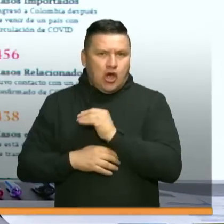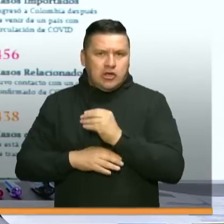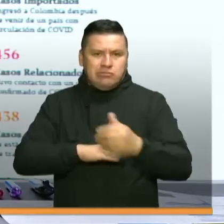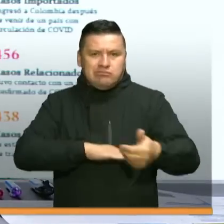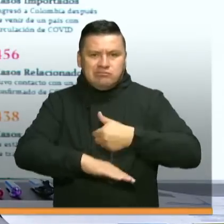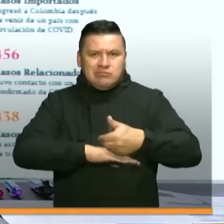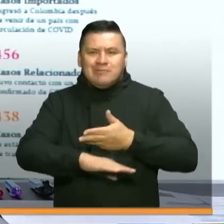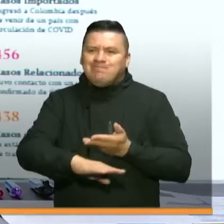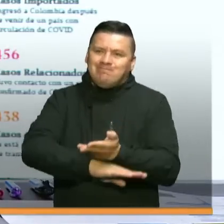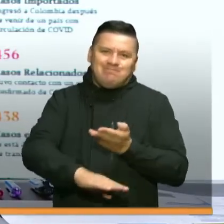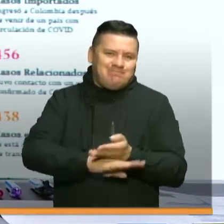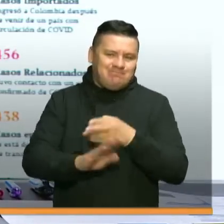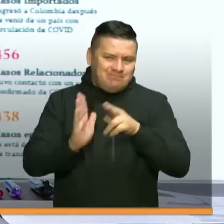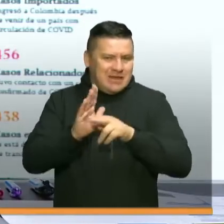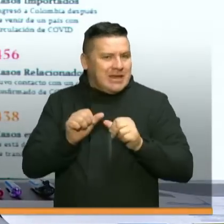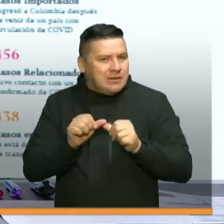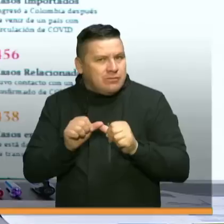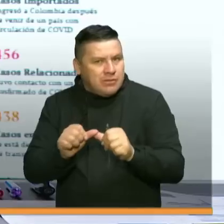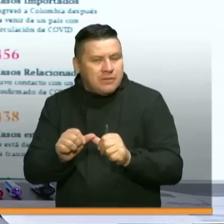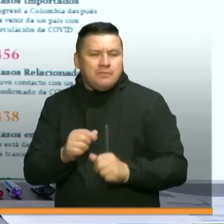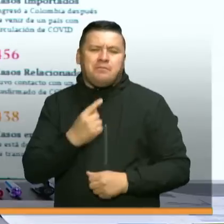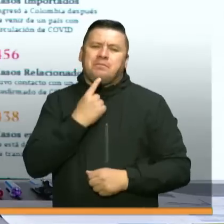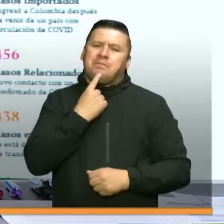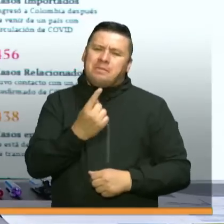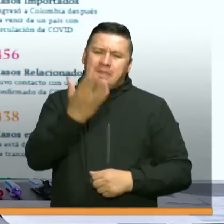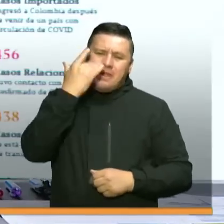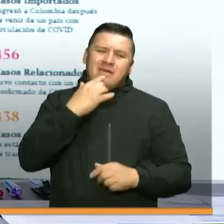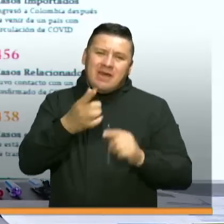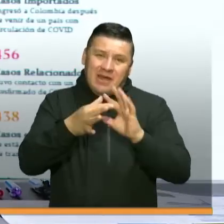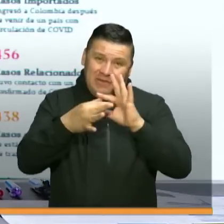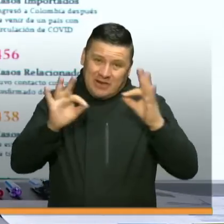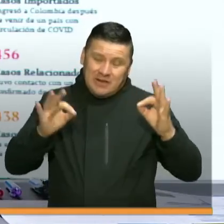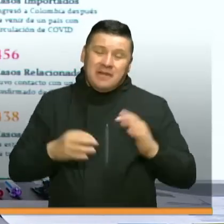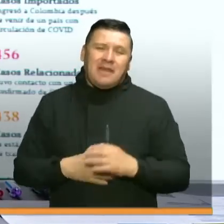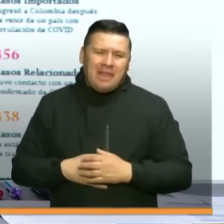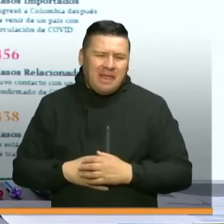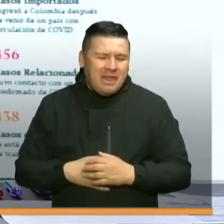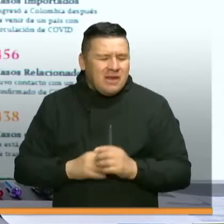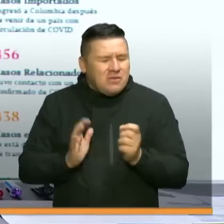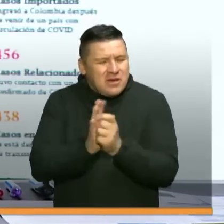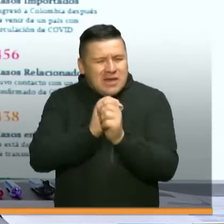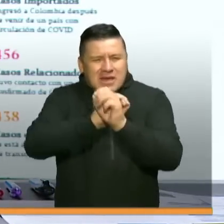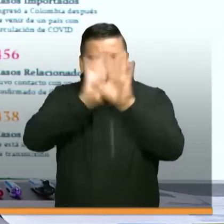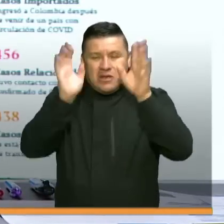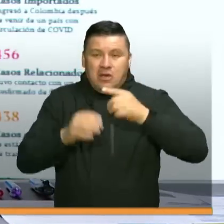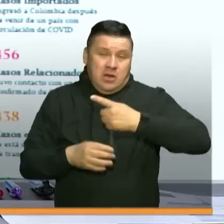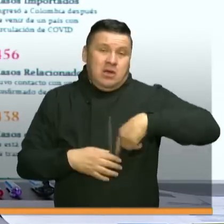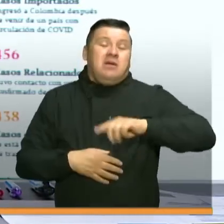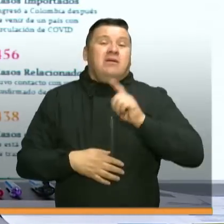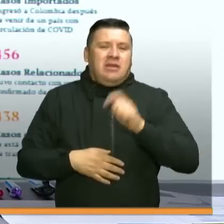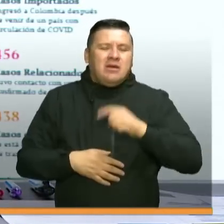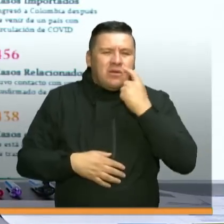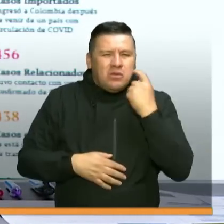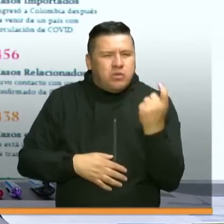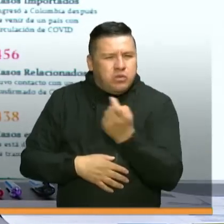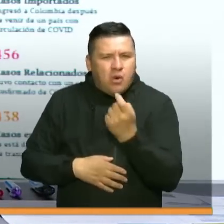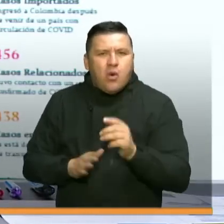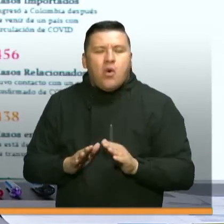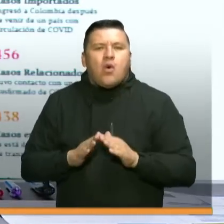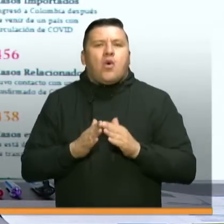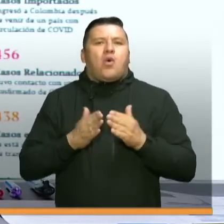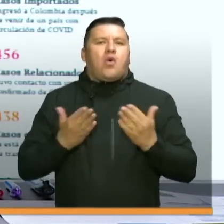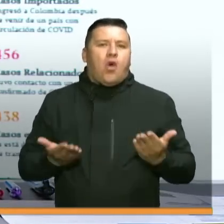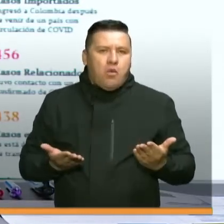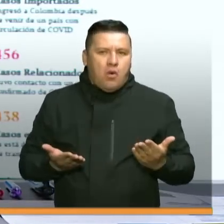restricciones se deben mantener y como lo dije también en una frase, es muy claro que nosotros tenemos que buscar cómo